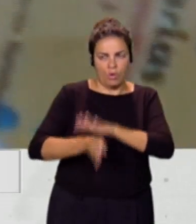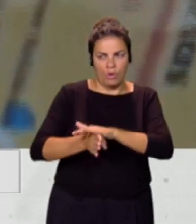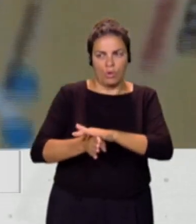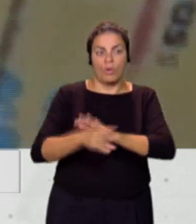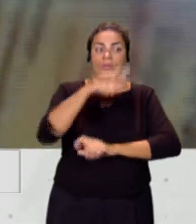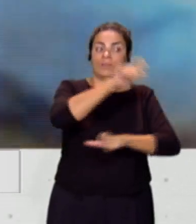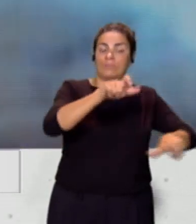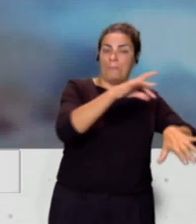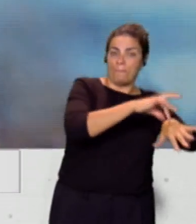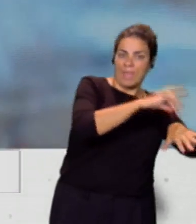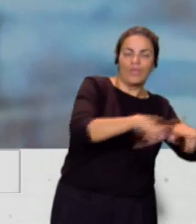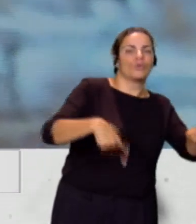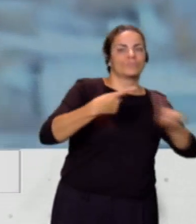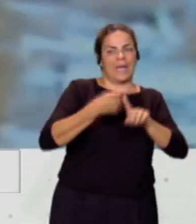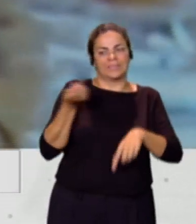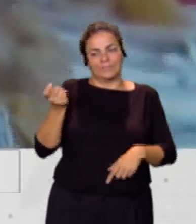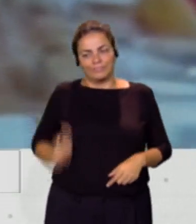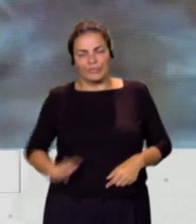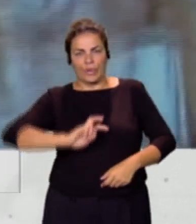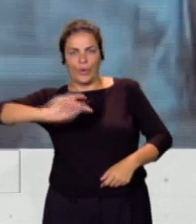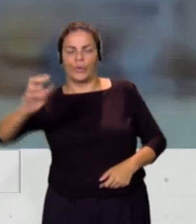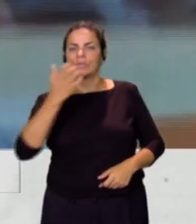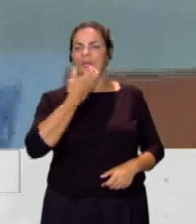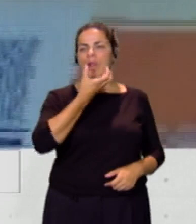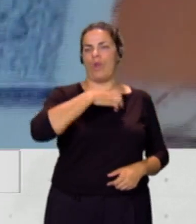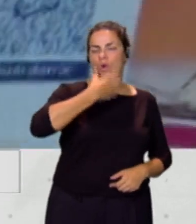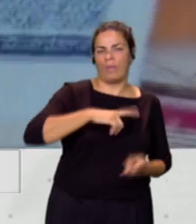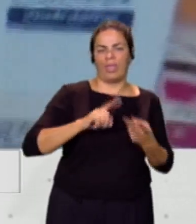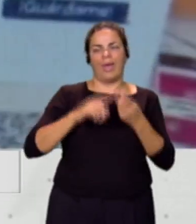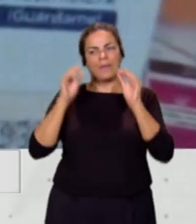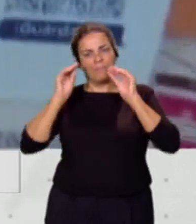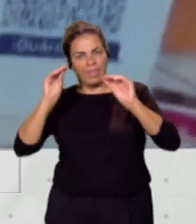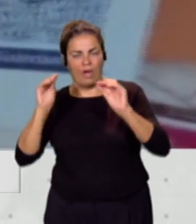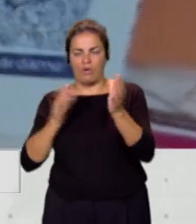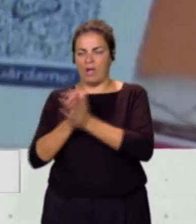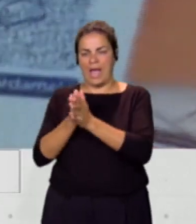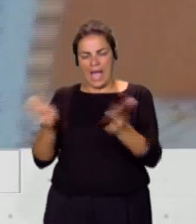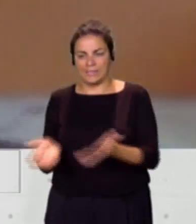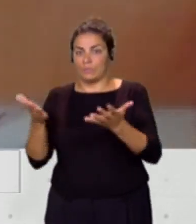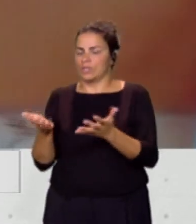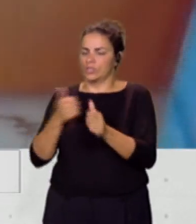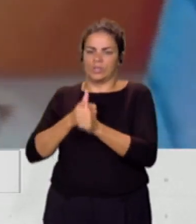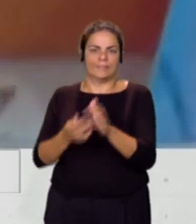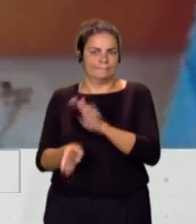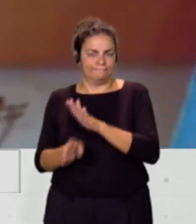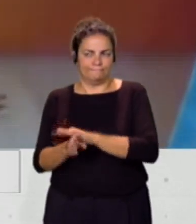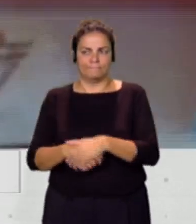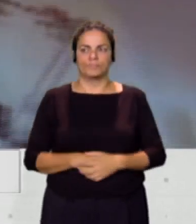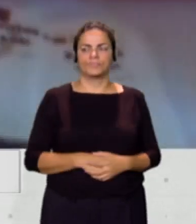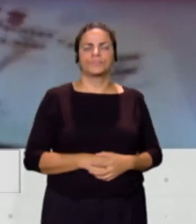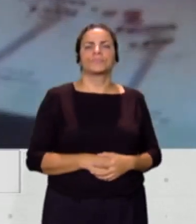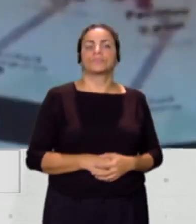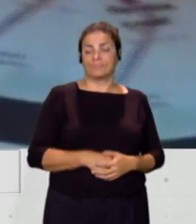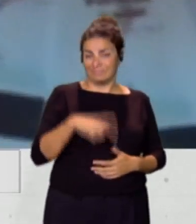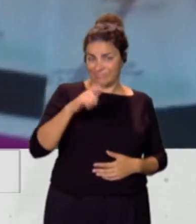médicos como otros especialistas en logopeda, pedagoga y estimulación. Hay mucha tensión sobre todo lo que lleva